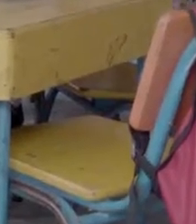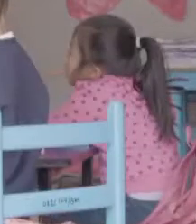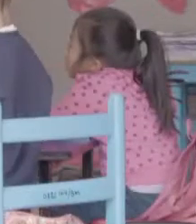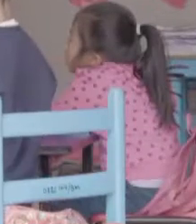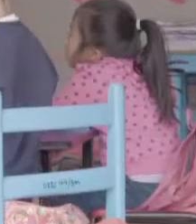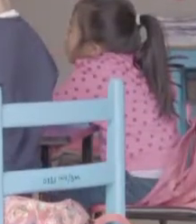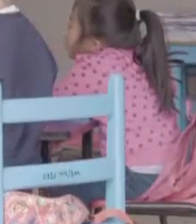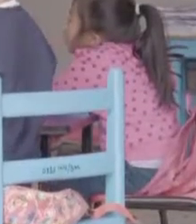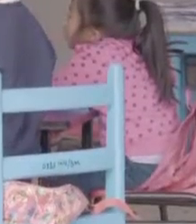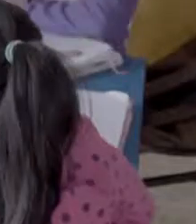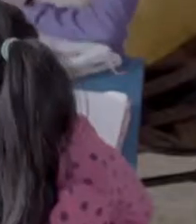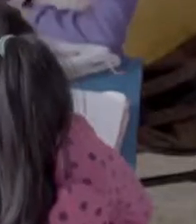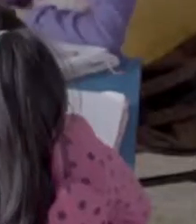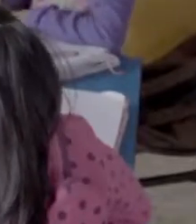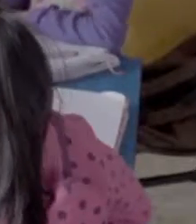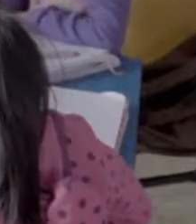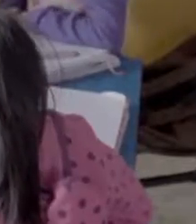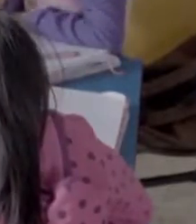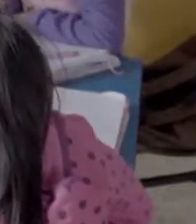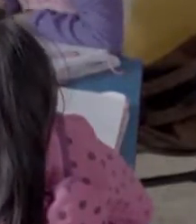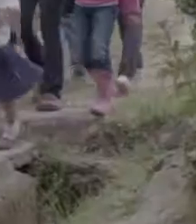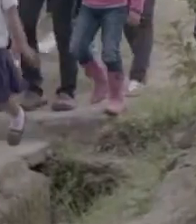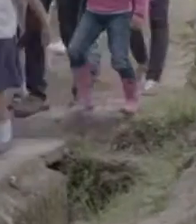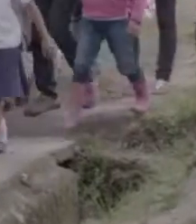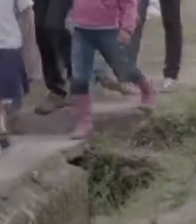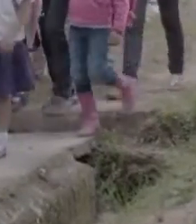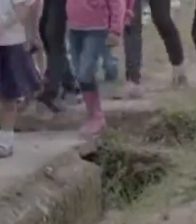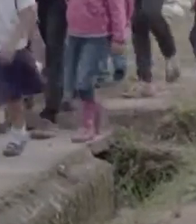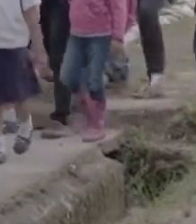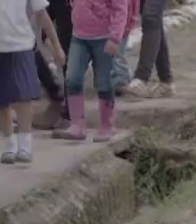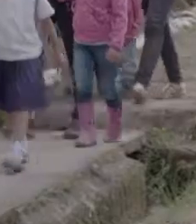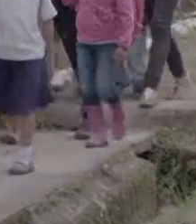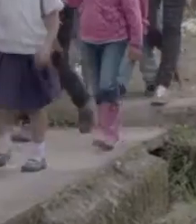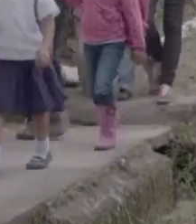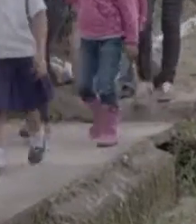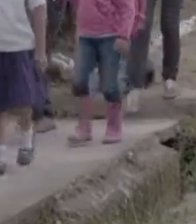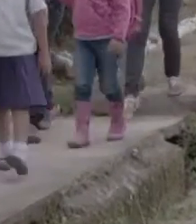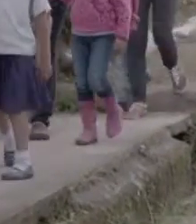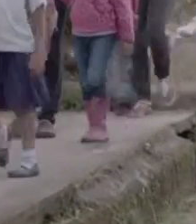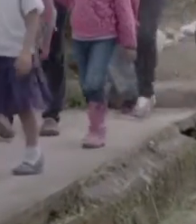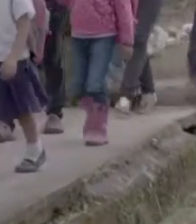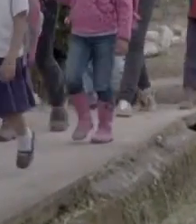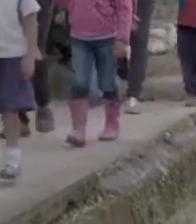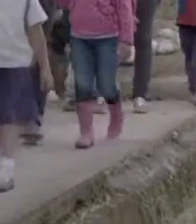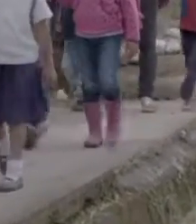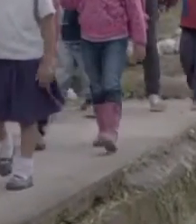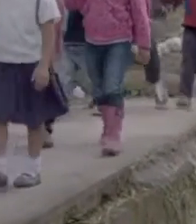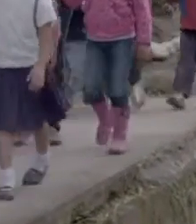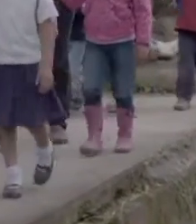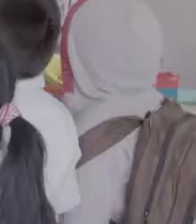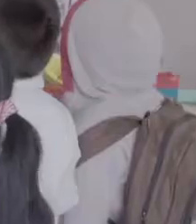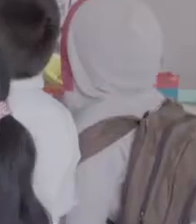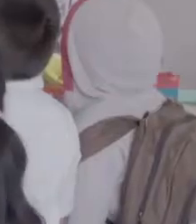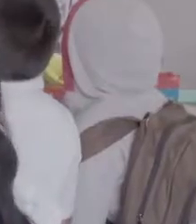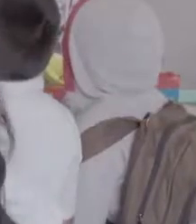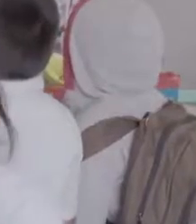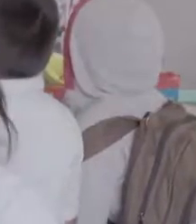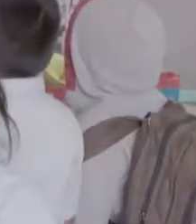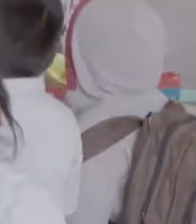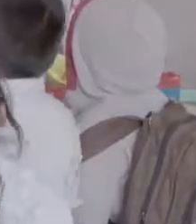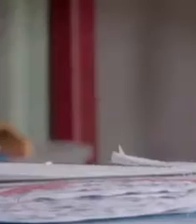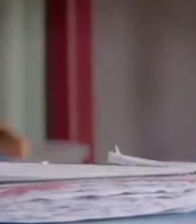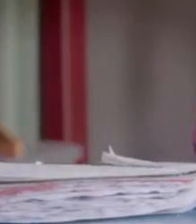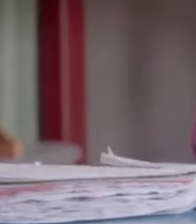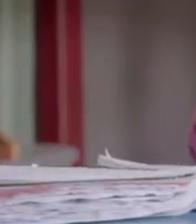Cuidado y cariño para el bienestar de mi niño es matricularlo en el Kinder cuando cumple 4 años. Los